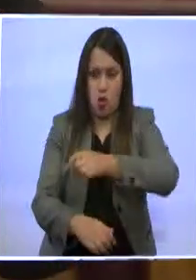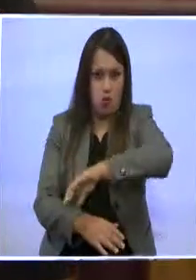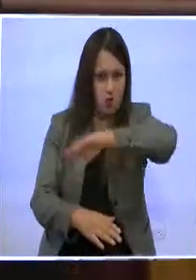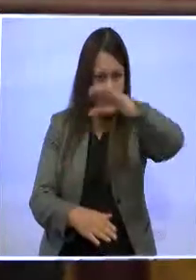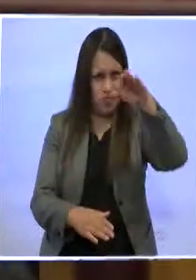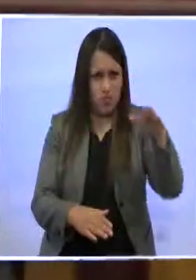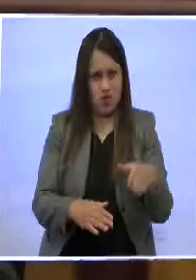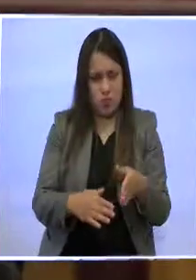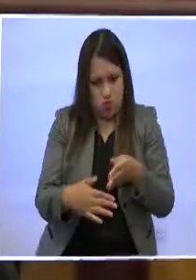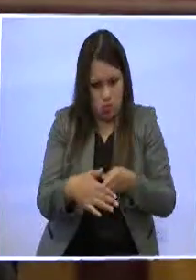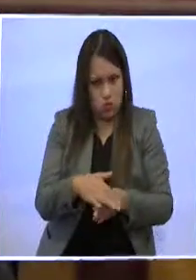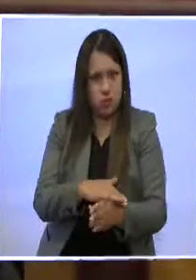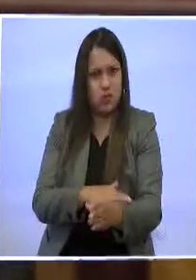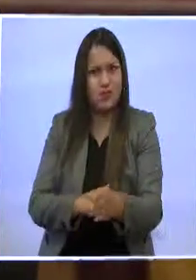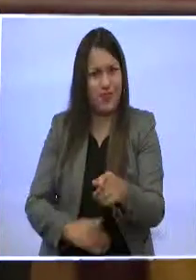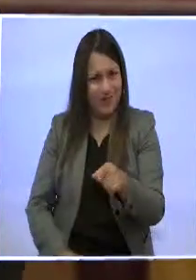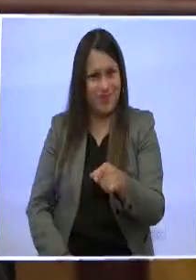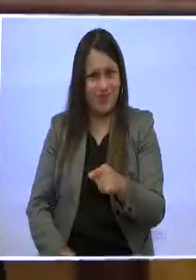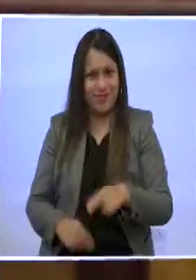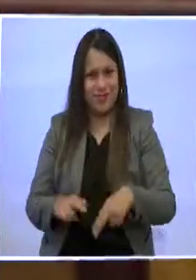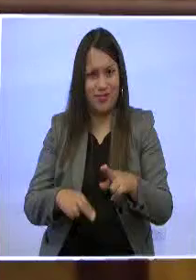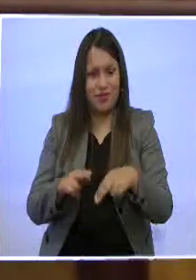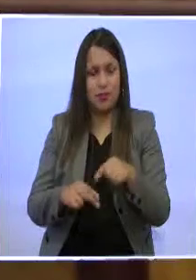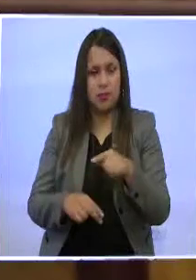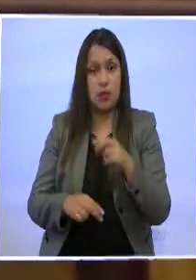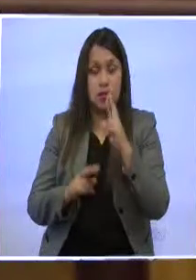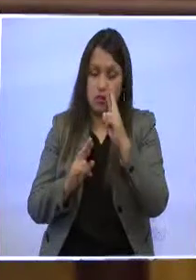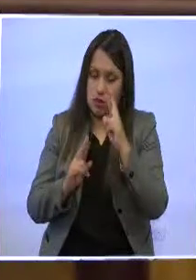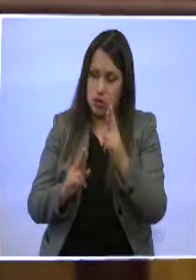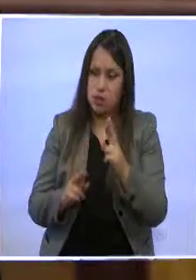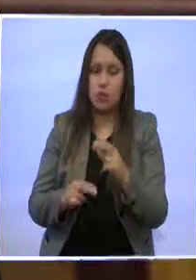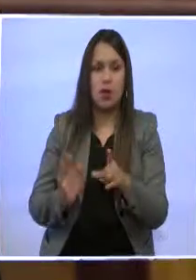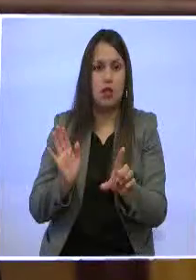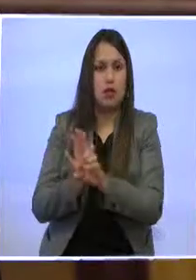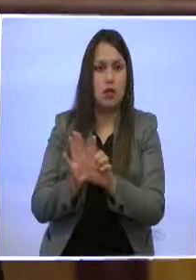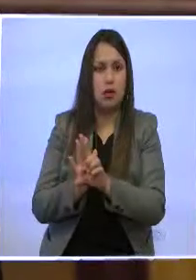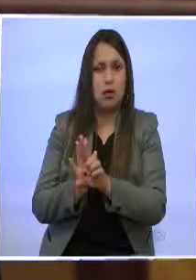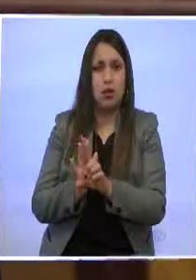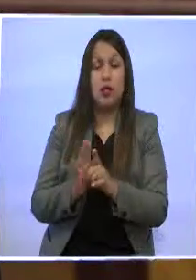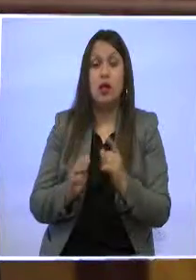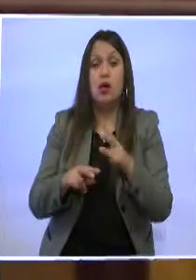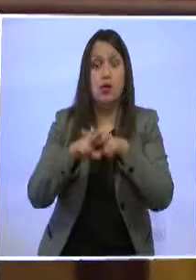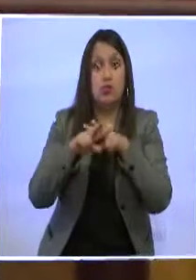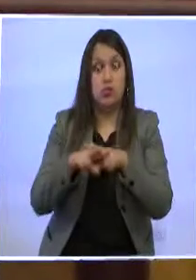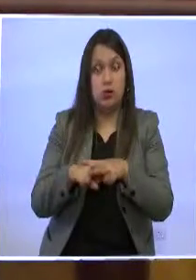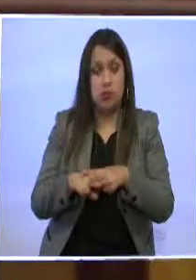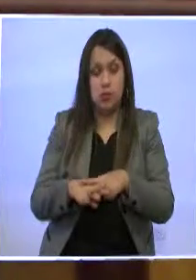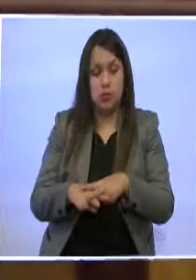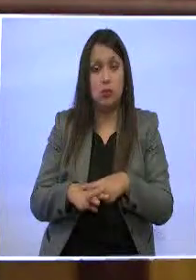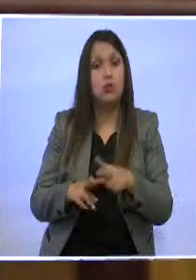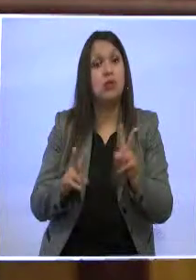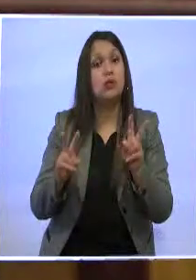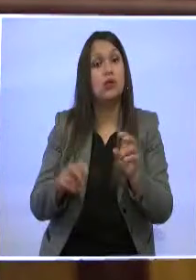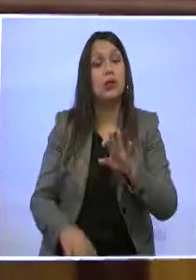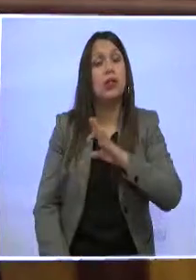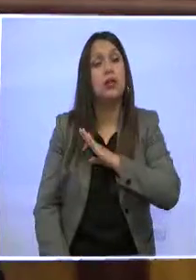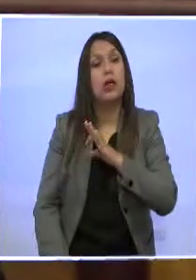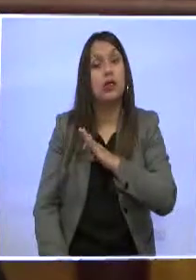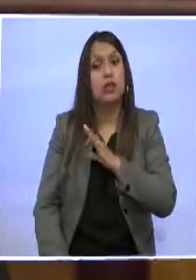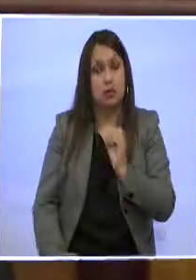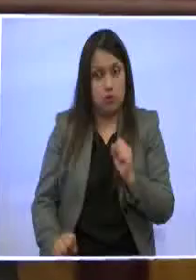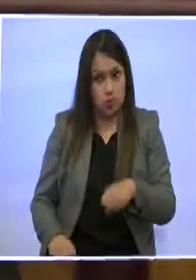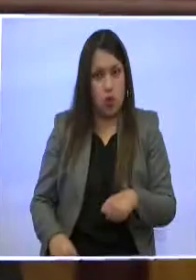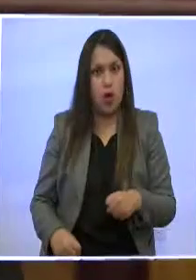que con los debidos procesos, respetando los canales legales, verificando la consistencia técnica de las decisiones,